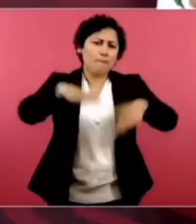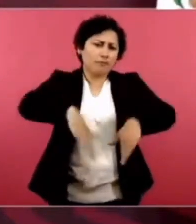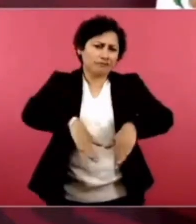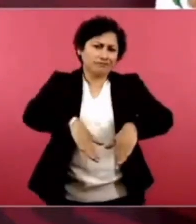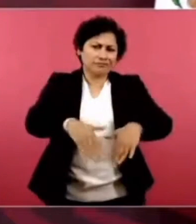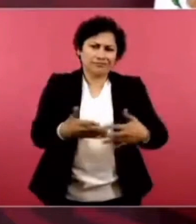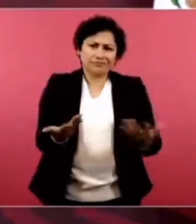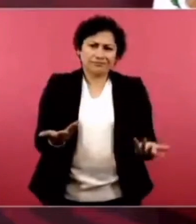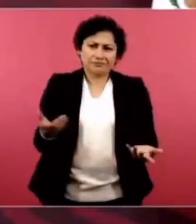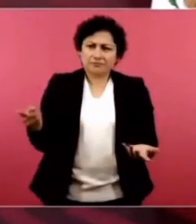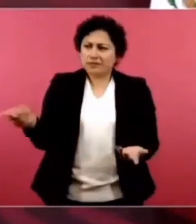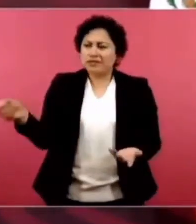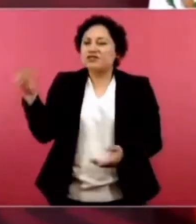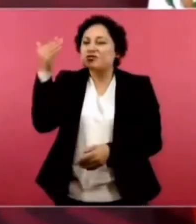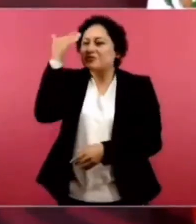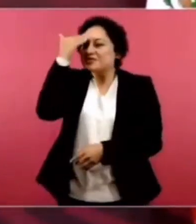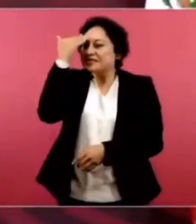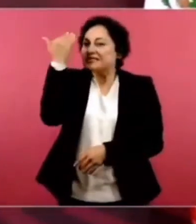Pero no les importaba.